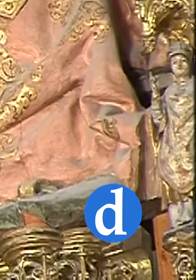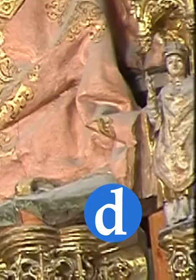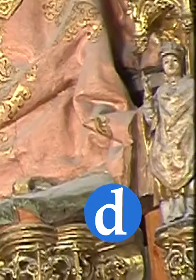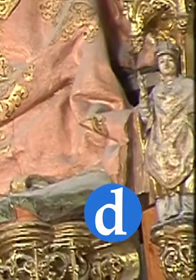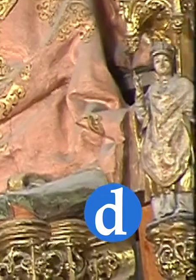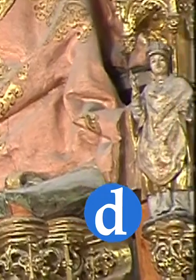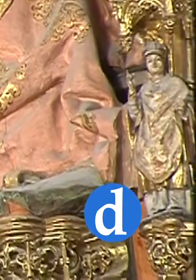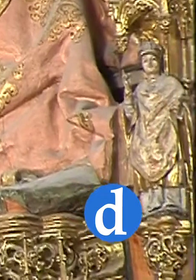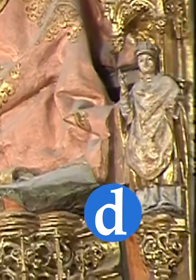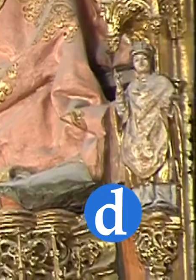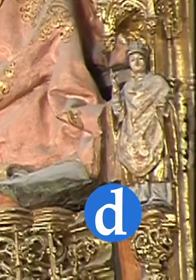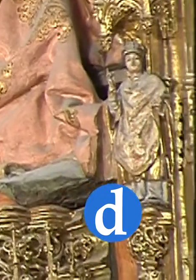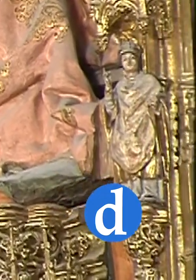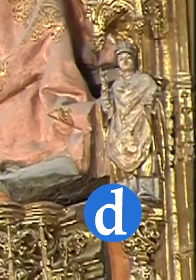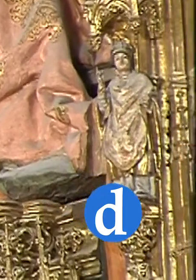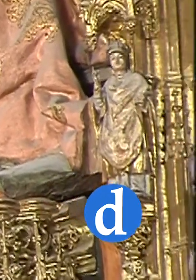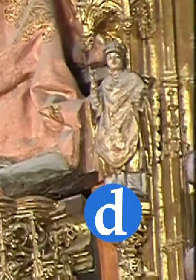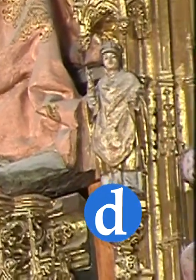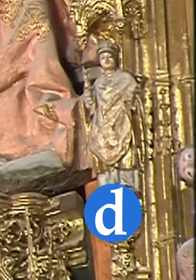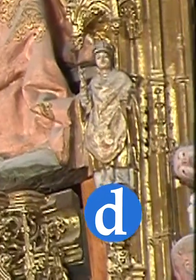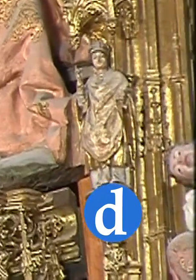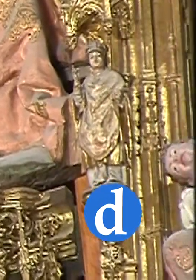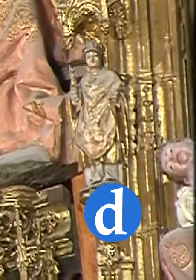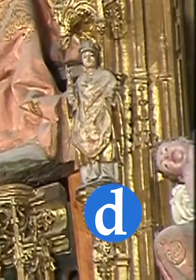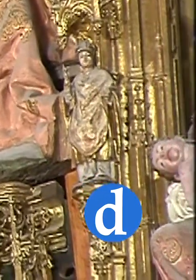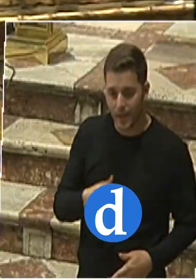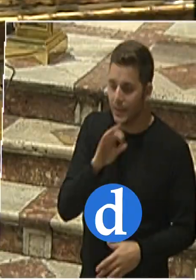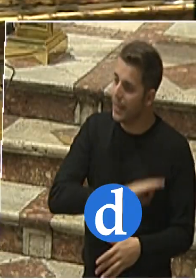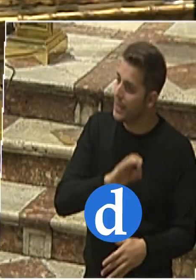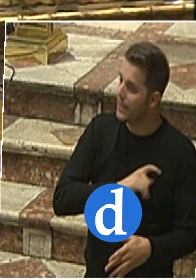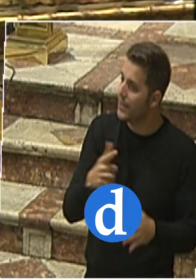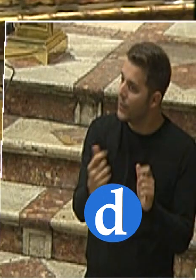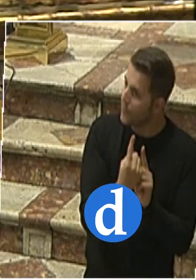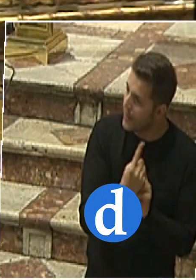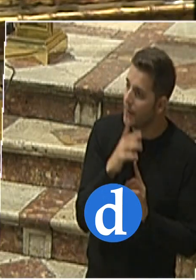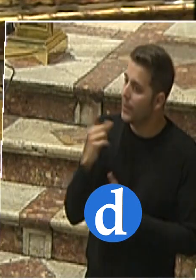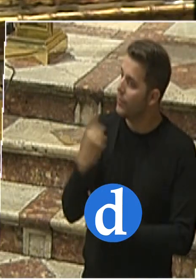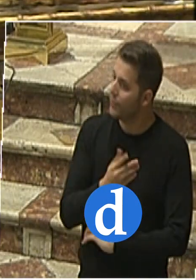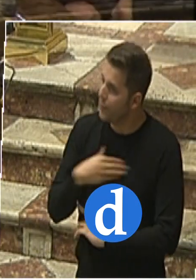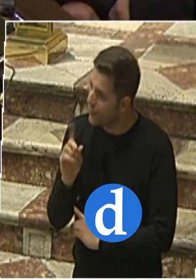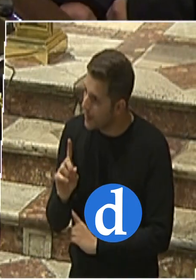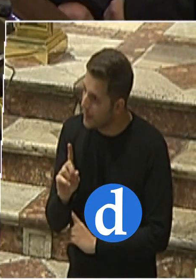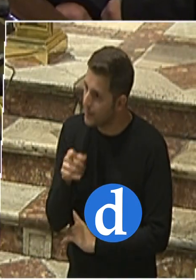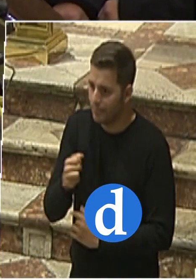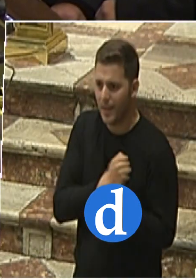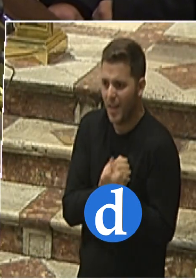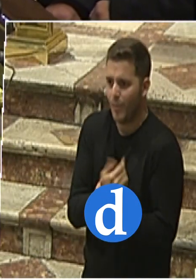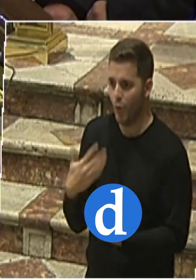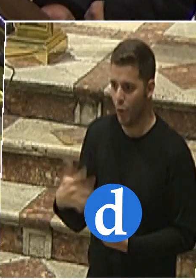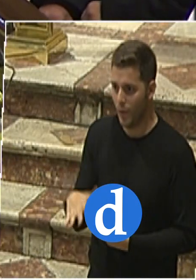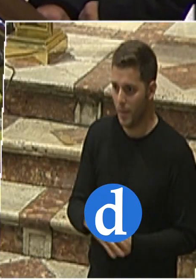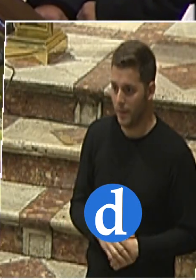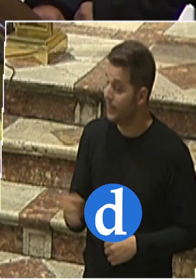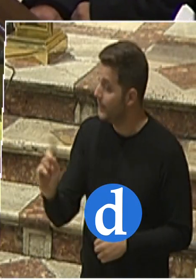tiempo hermoso de esperanza y alegría que nos prepara para la venida del Señor. Por ello, Don Braulio Rodríguez recordó a los presentes que nadie